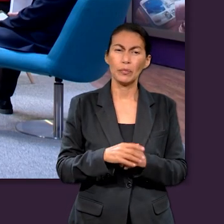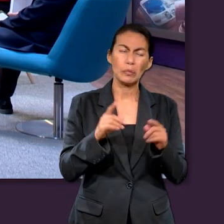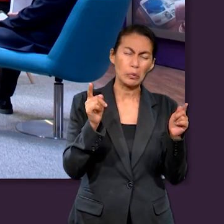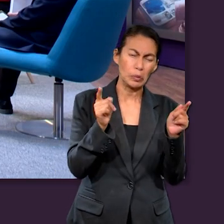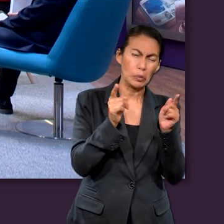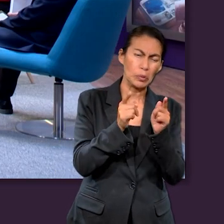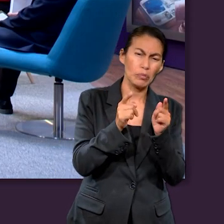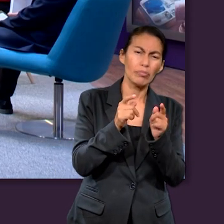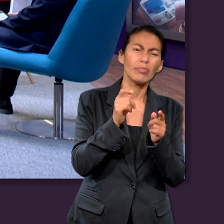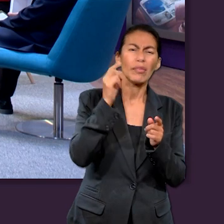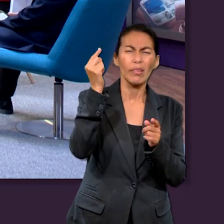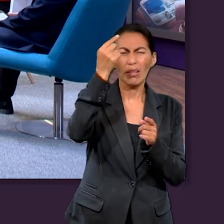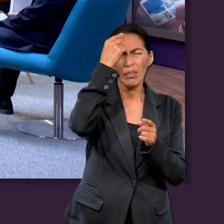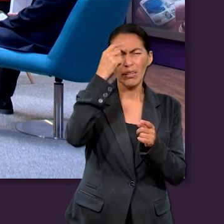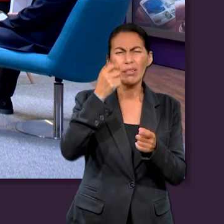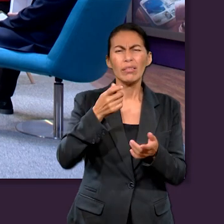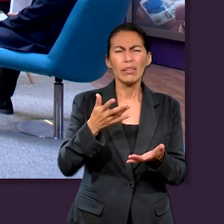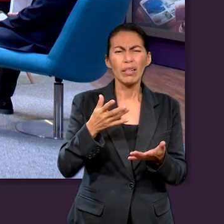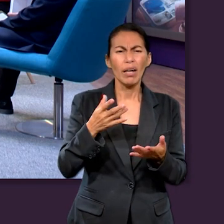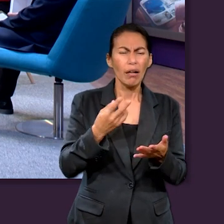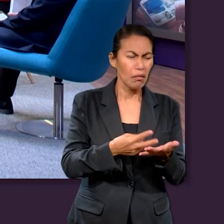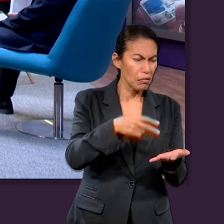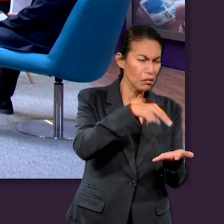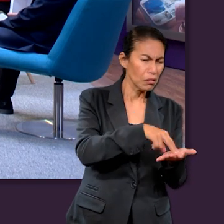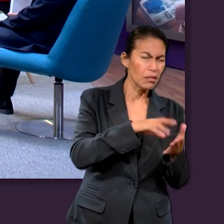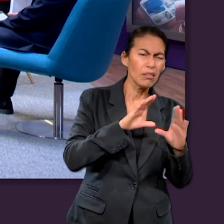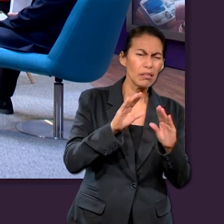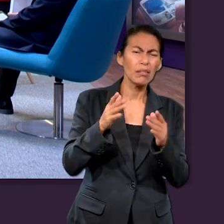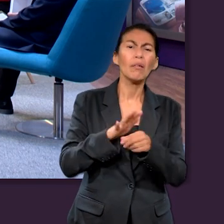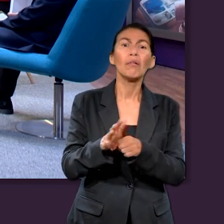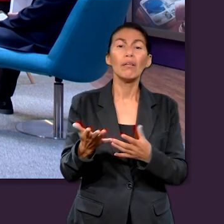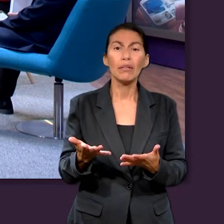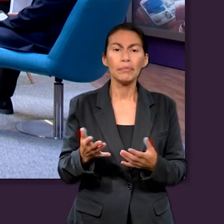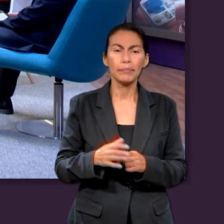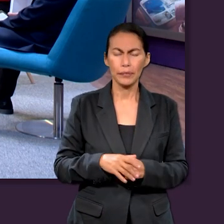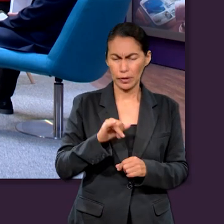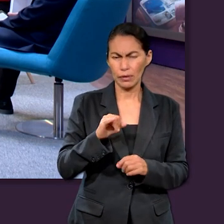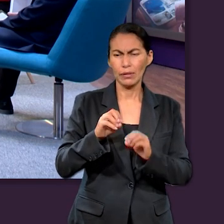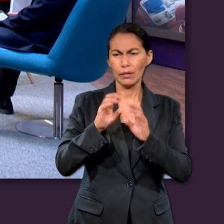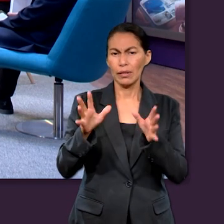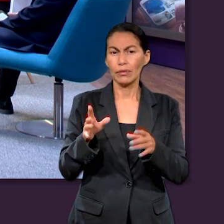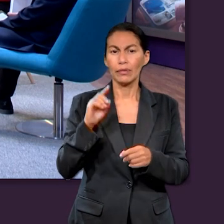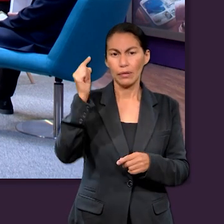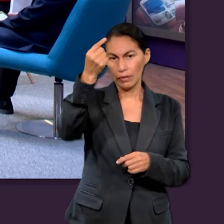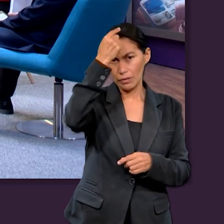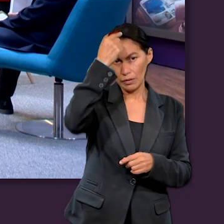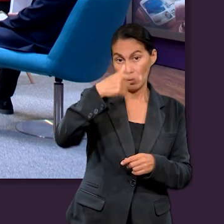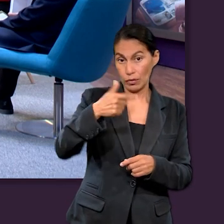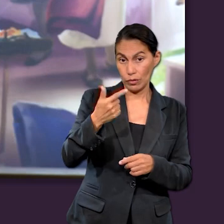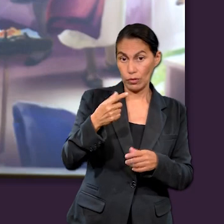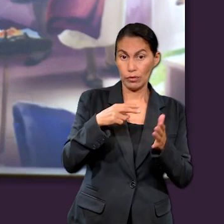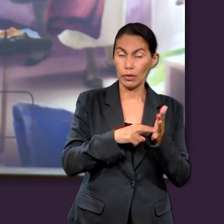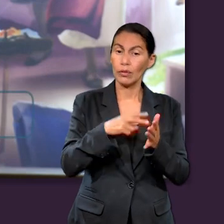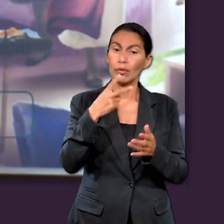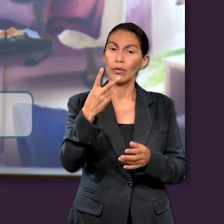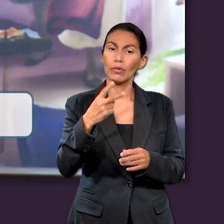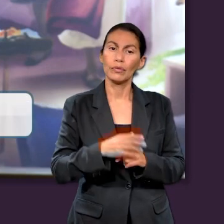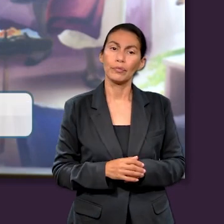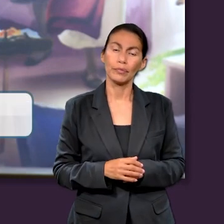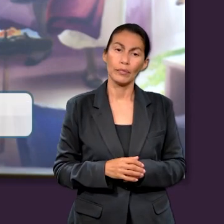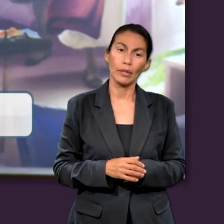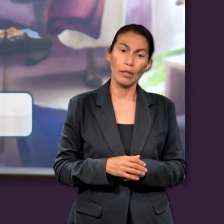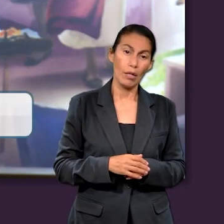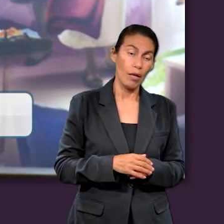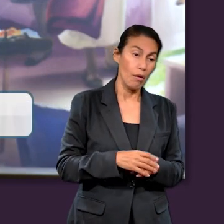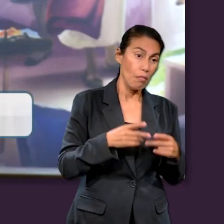brevemente qué es lo que enseña Daniel acerca de la resurrección. Claro que sí. Daniel 12.2 dice, Y muchos